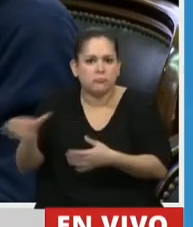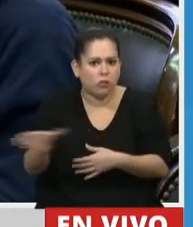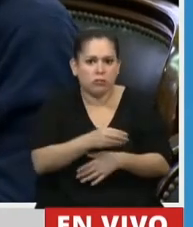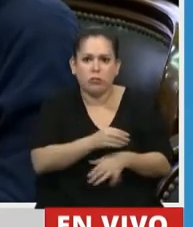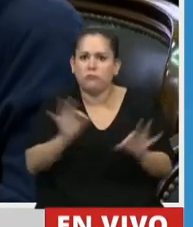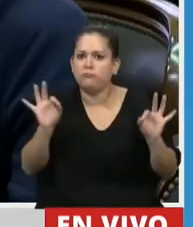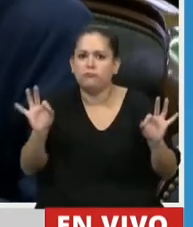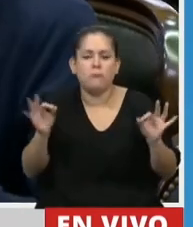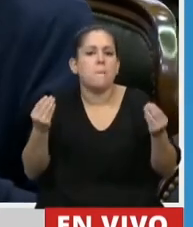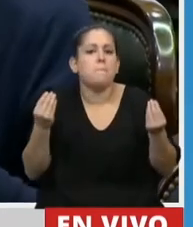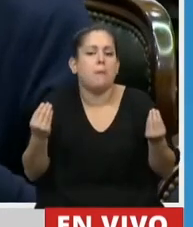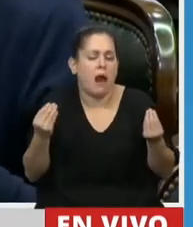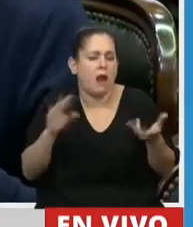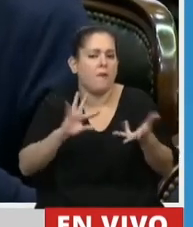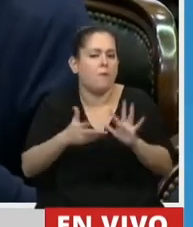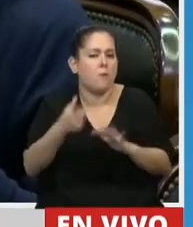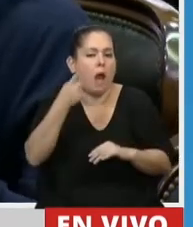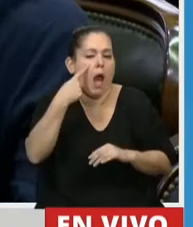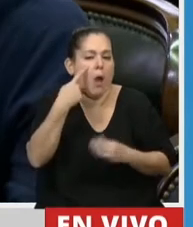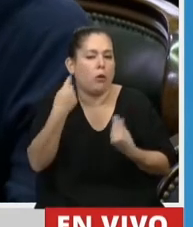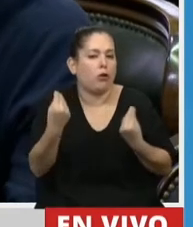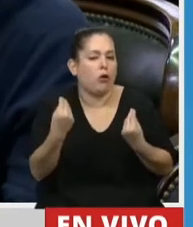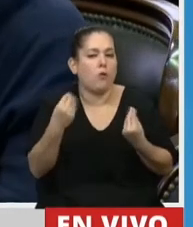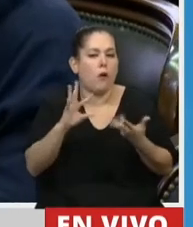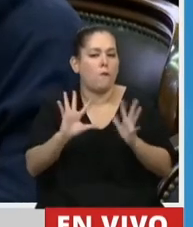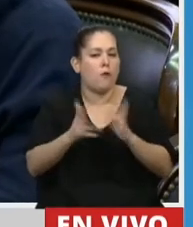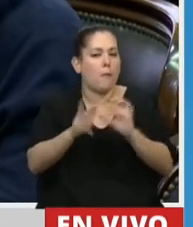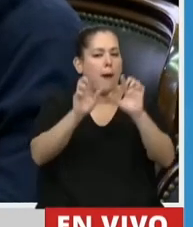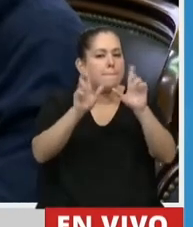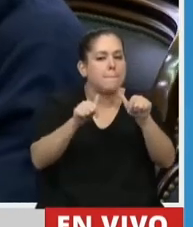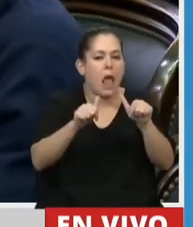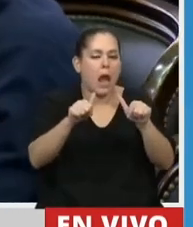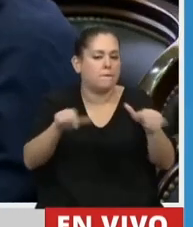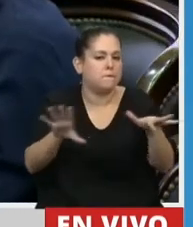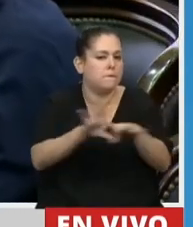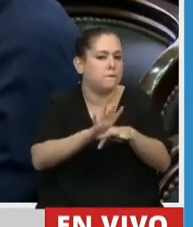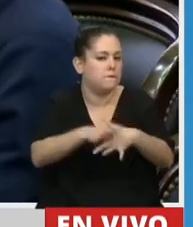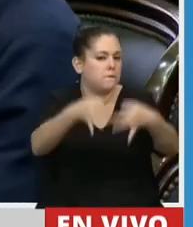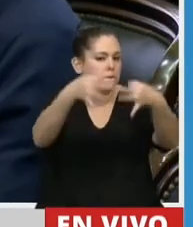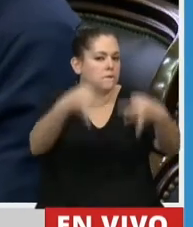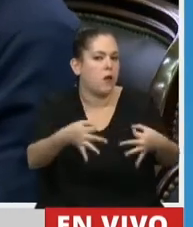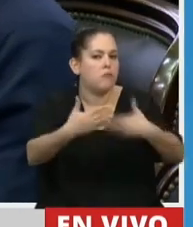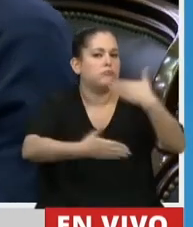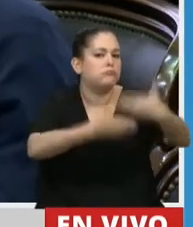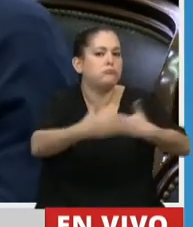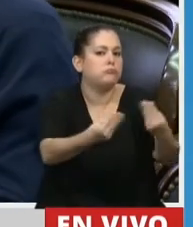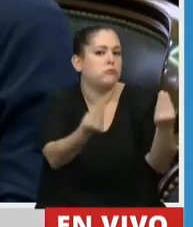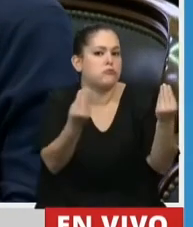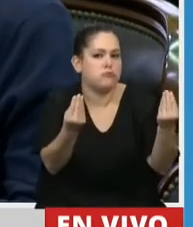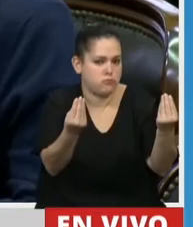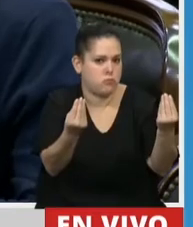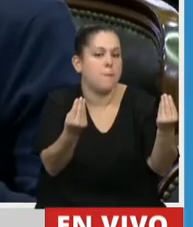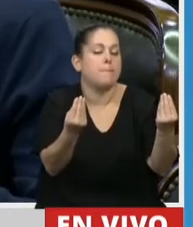ver de qué manera desarrollar las estrategias más eficientes y efectivas a fin